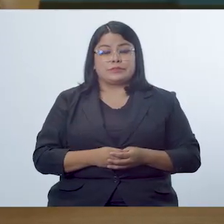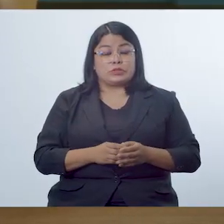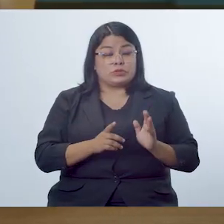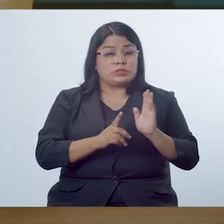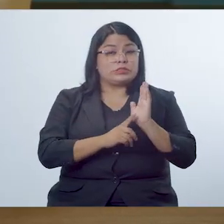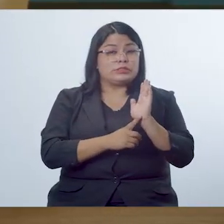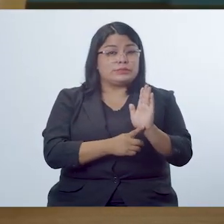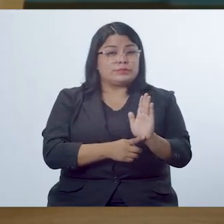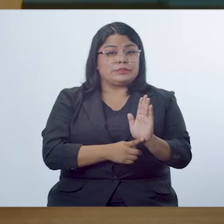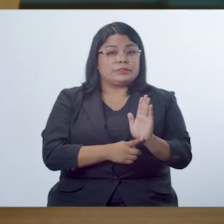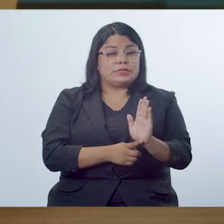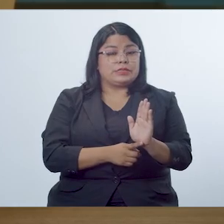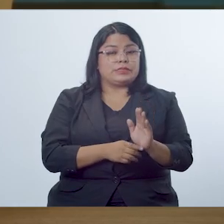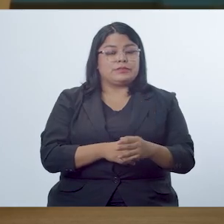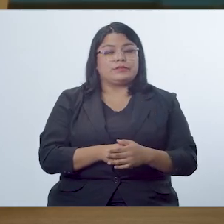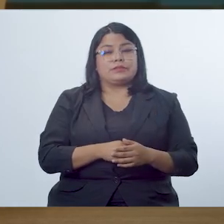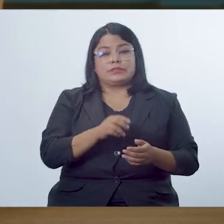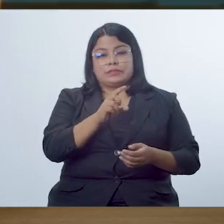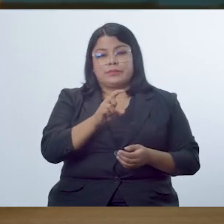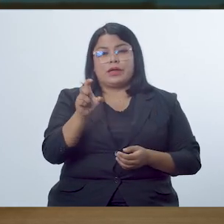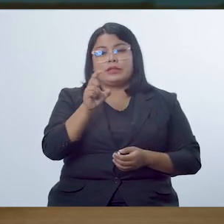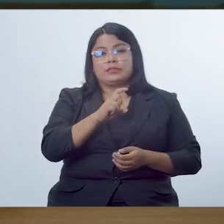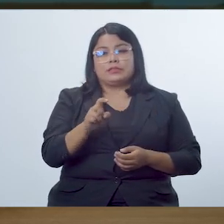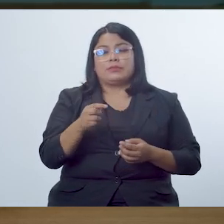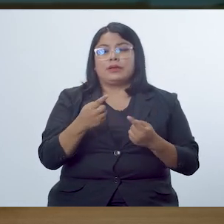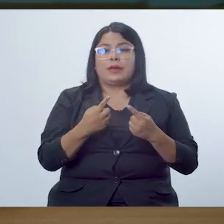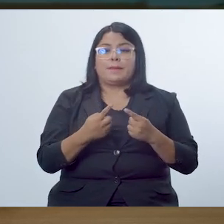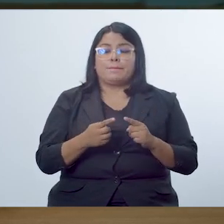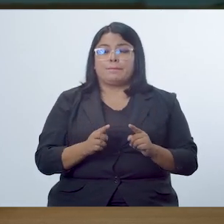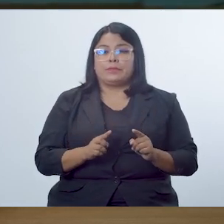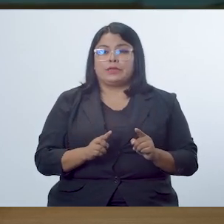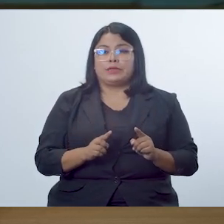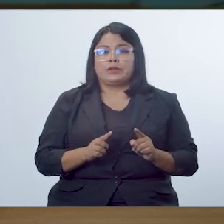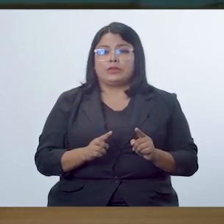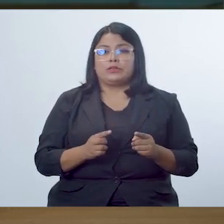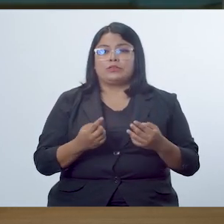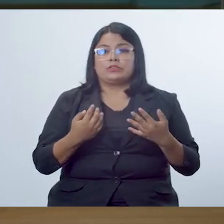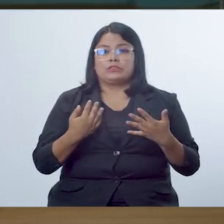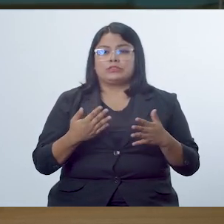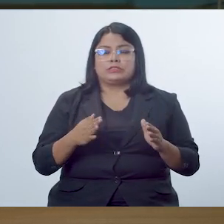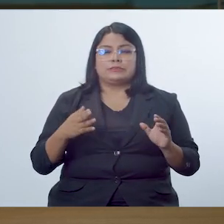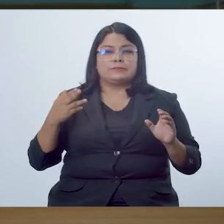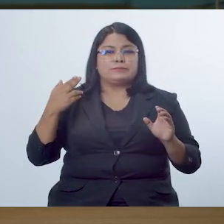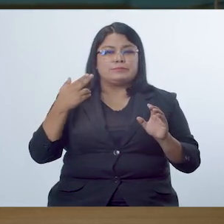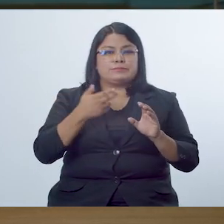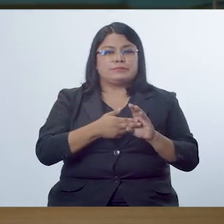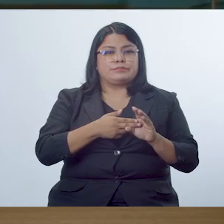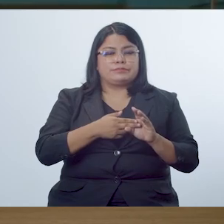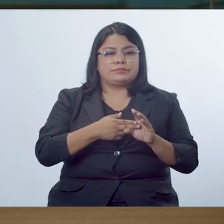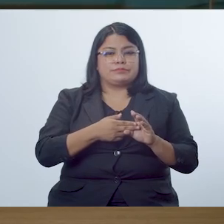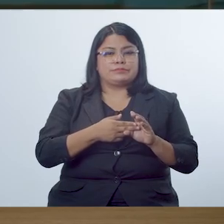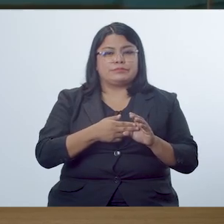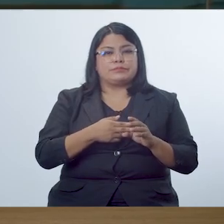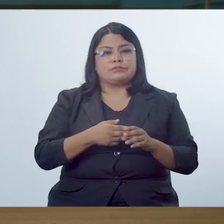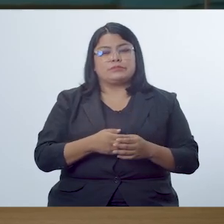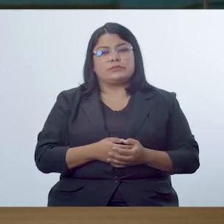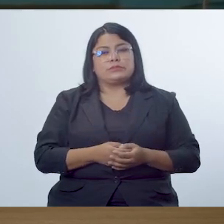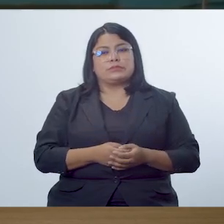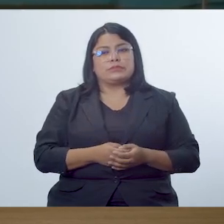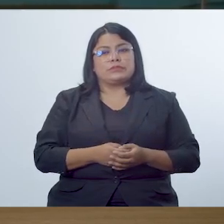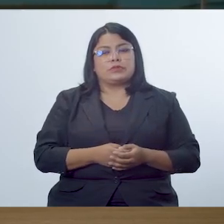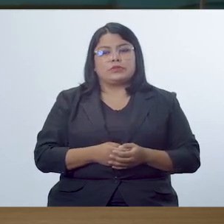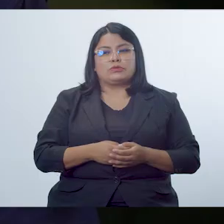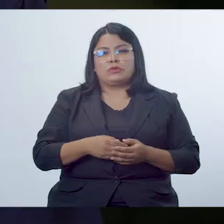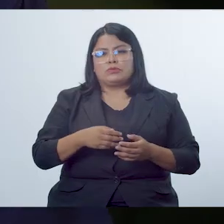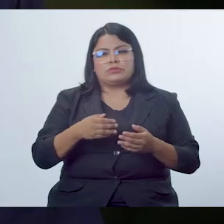son esos productos? Los que se presentan en la consolidación de cada semana. Sin embargo cuando se va a escribir el texto